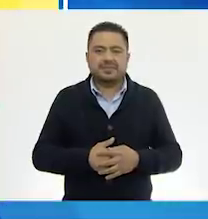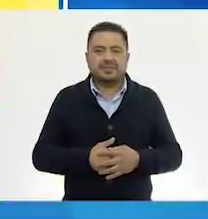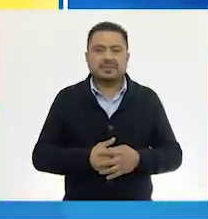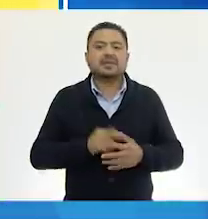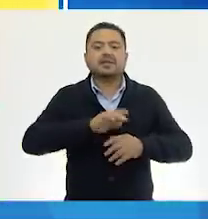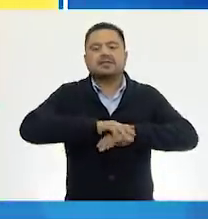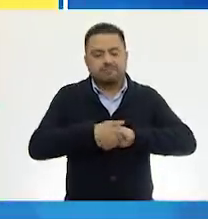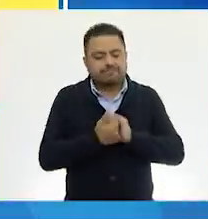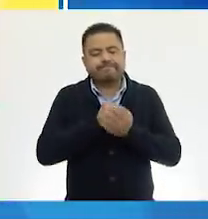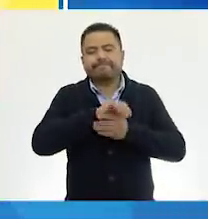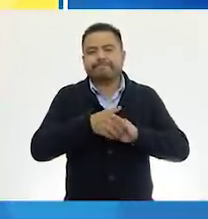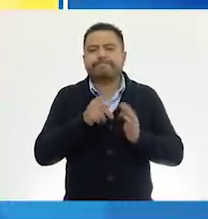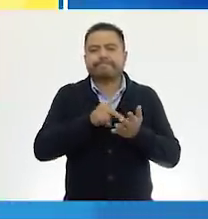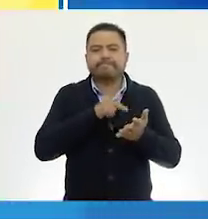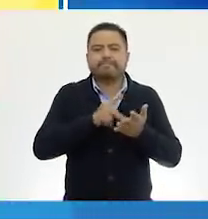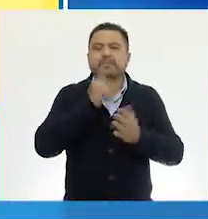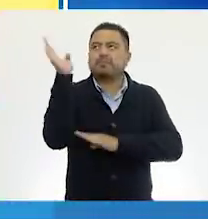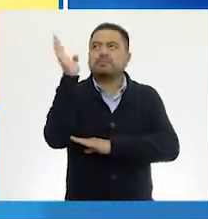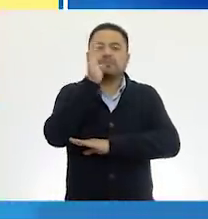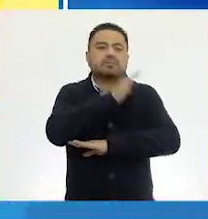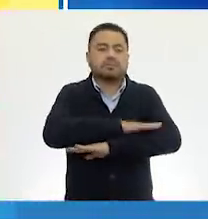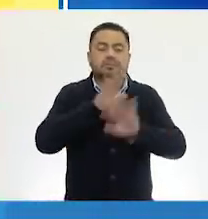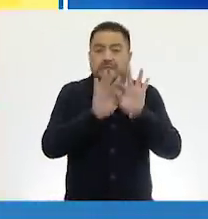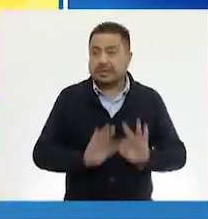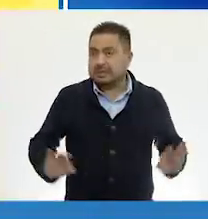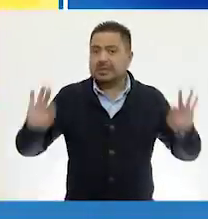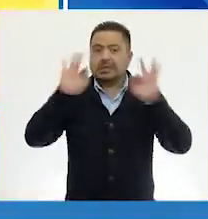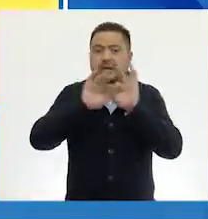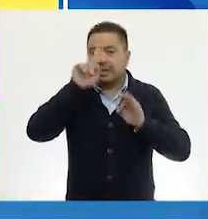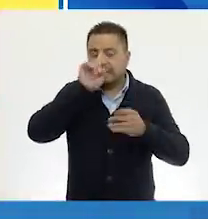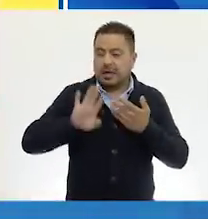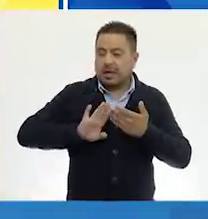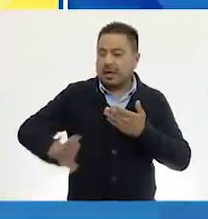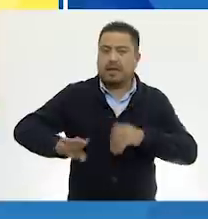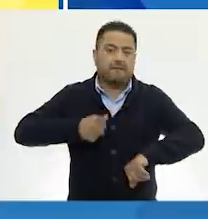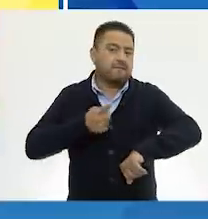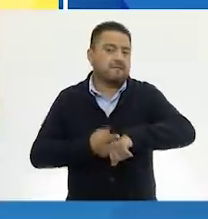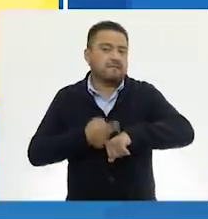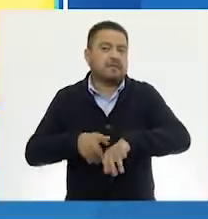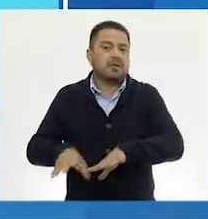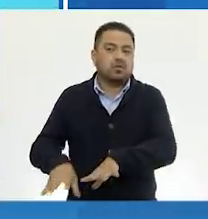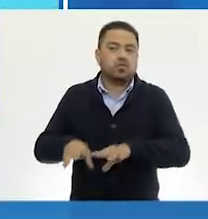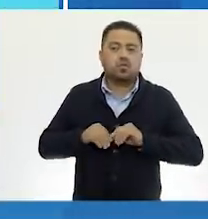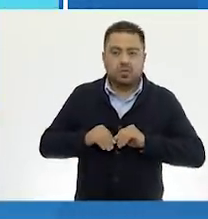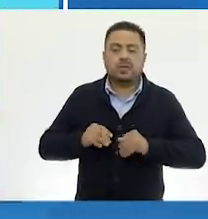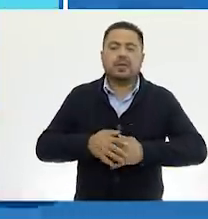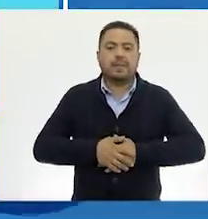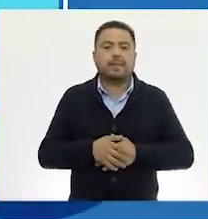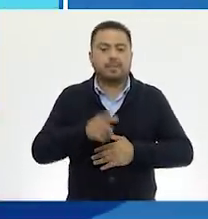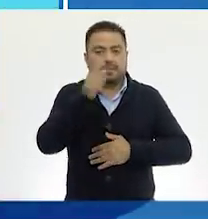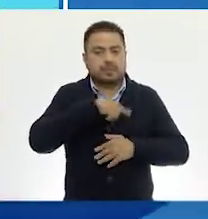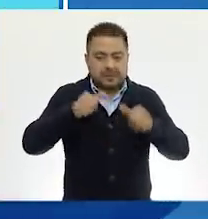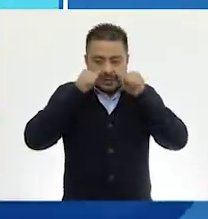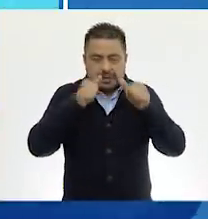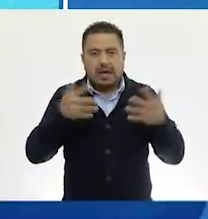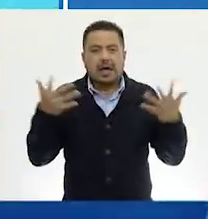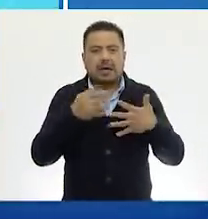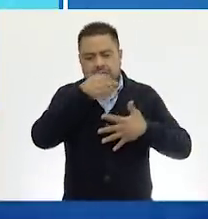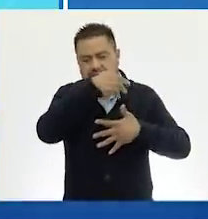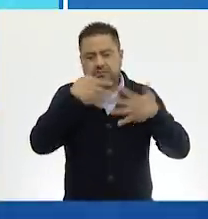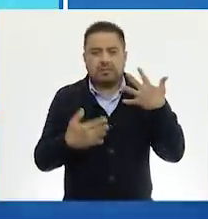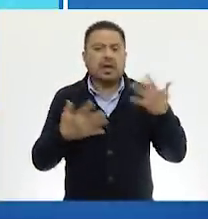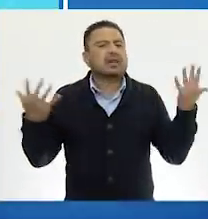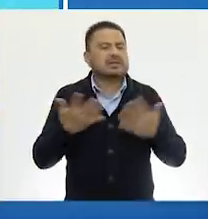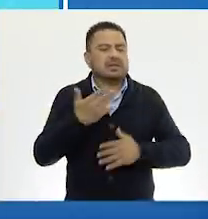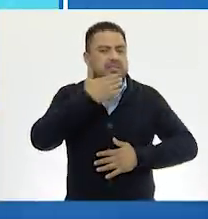Lavarnos las manos varias veces al día es importante para prevenir cualquier enfermedad. Sigue estos pasos para